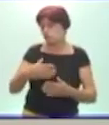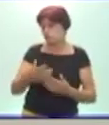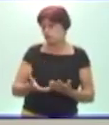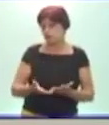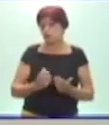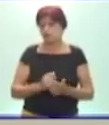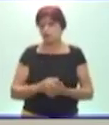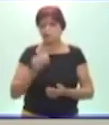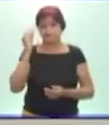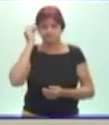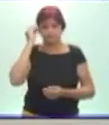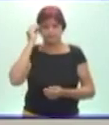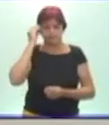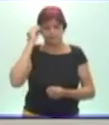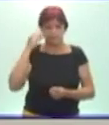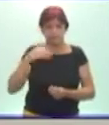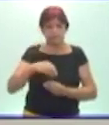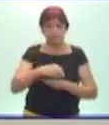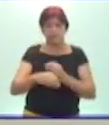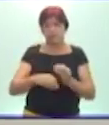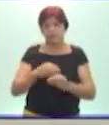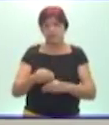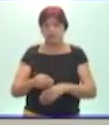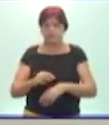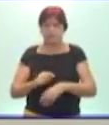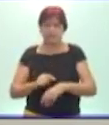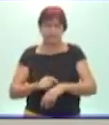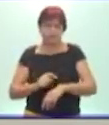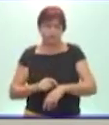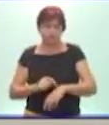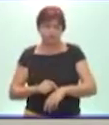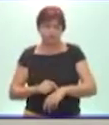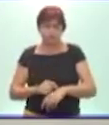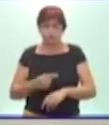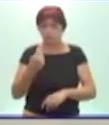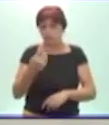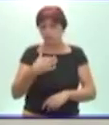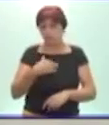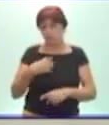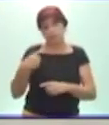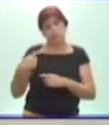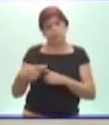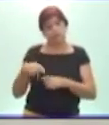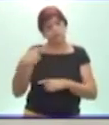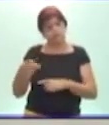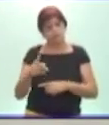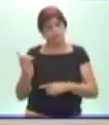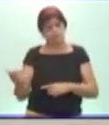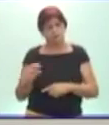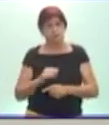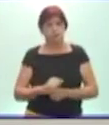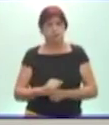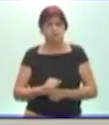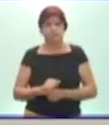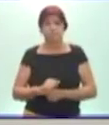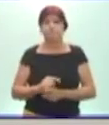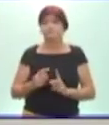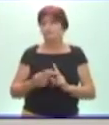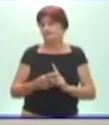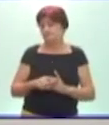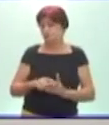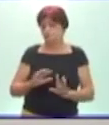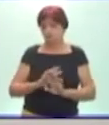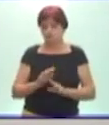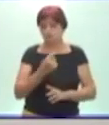aprenden la alternancia de turno, aprenden a esperar primero me toca a mí, después a él y que también hay soluciones diferentes para cada